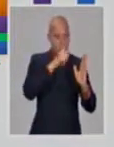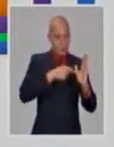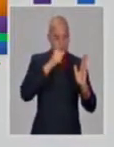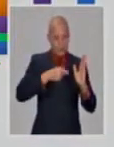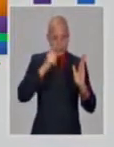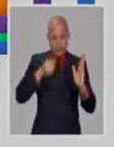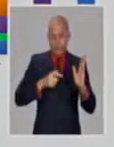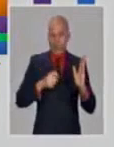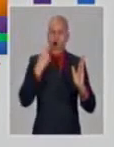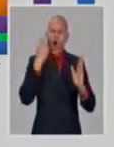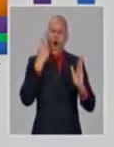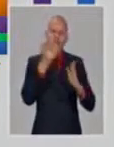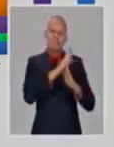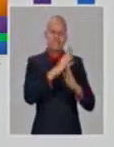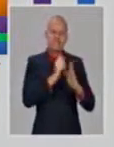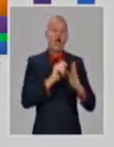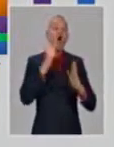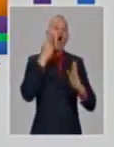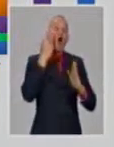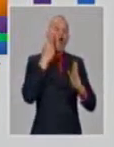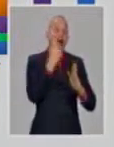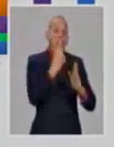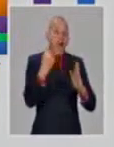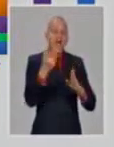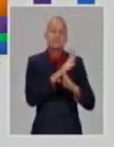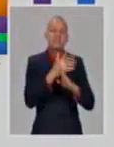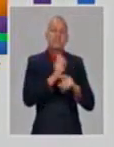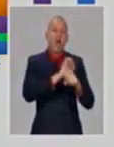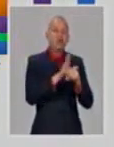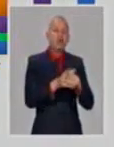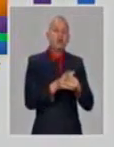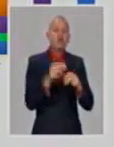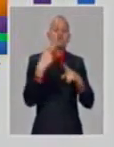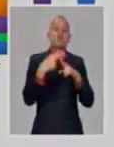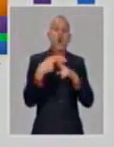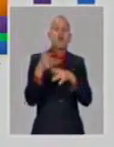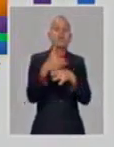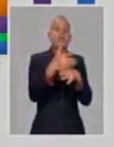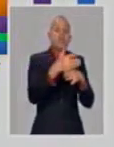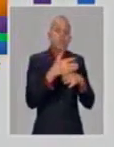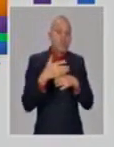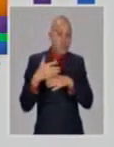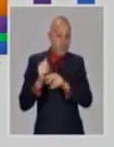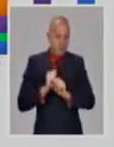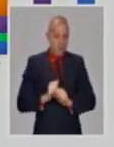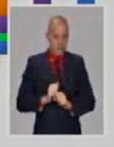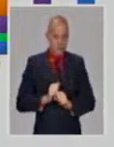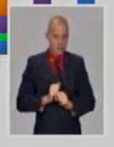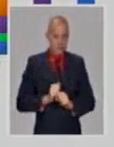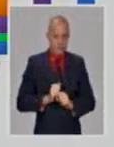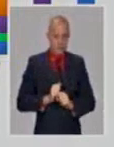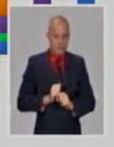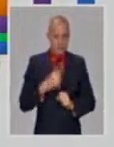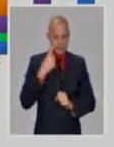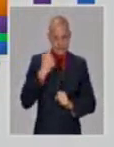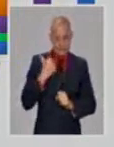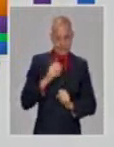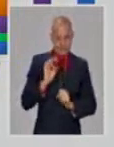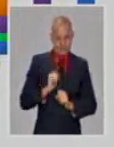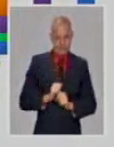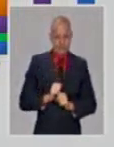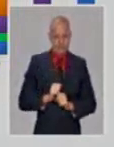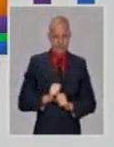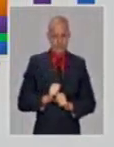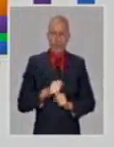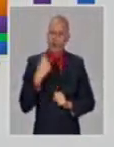cada color representa una de las variantes. Y lo llamativo de este análisis es que